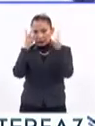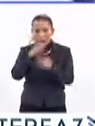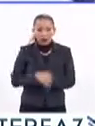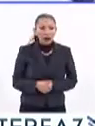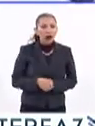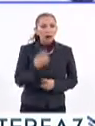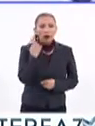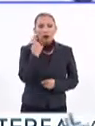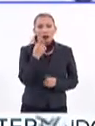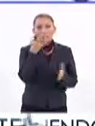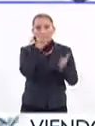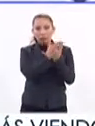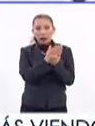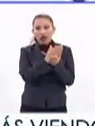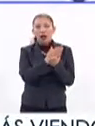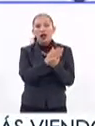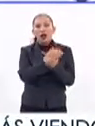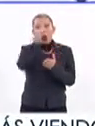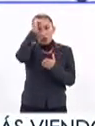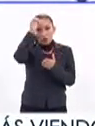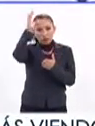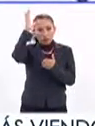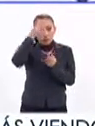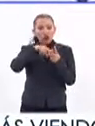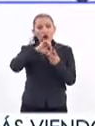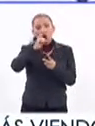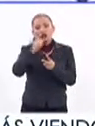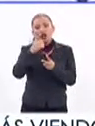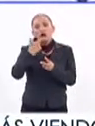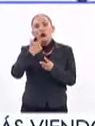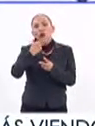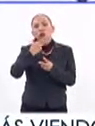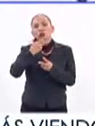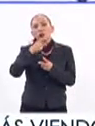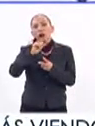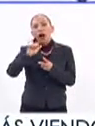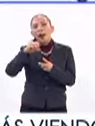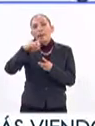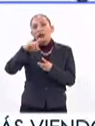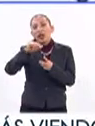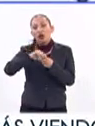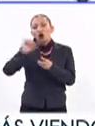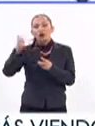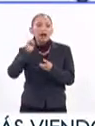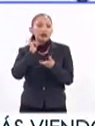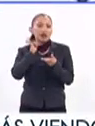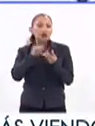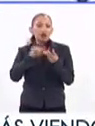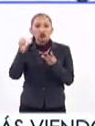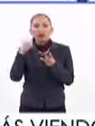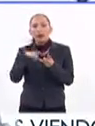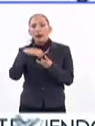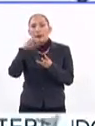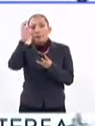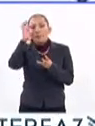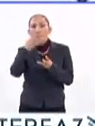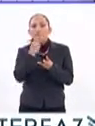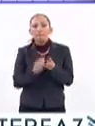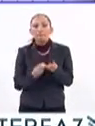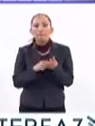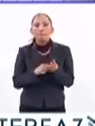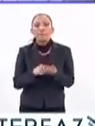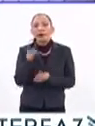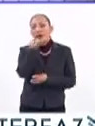una en la Alcaldía de Cuauhtémoc, otra en Gustavo Amadero, otra en Azcapotzalco y otra en Venustiano Carranza.